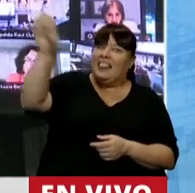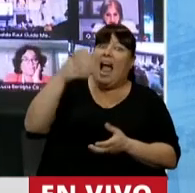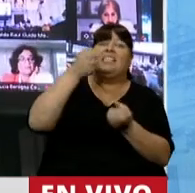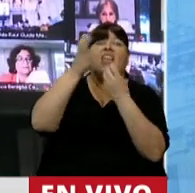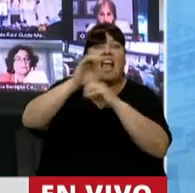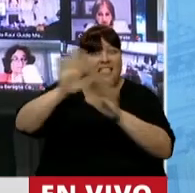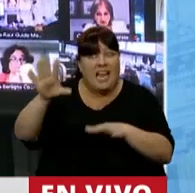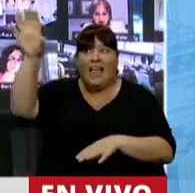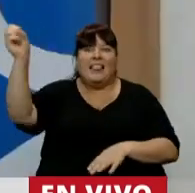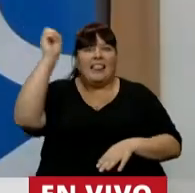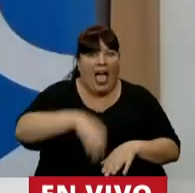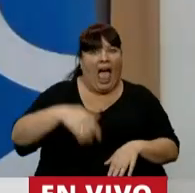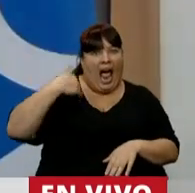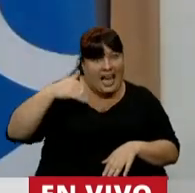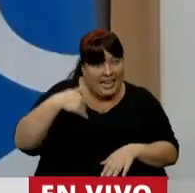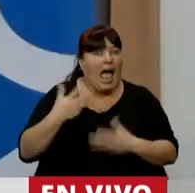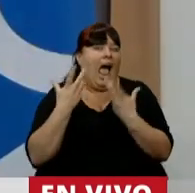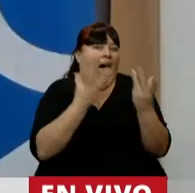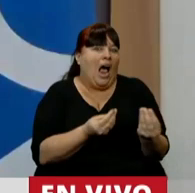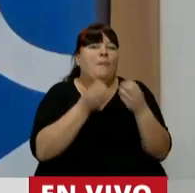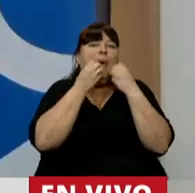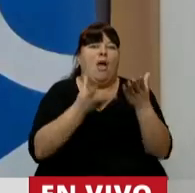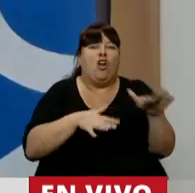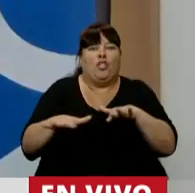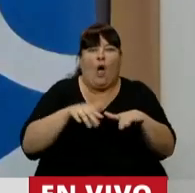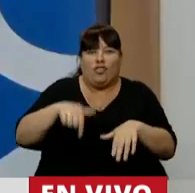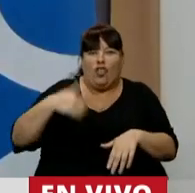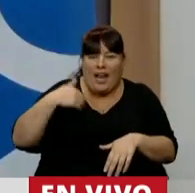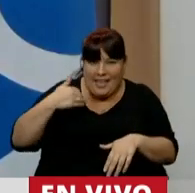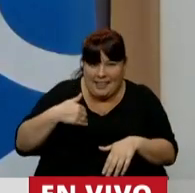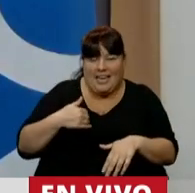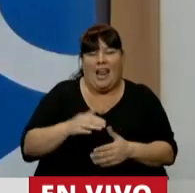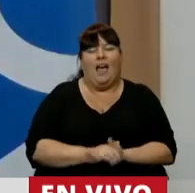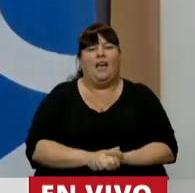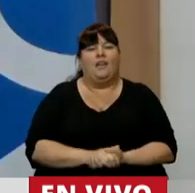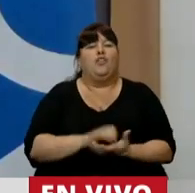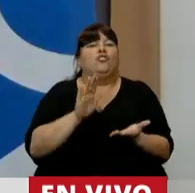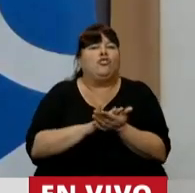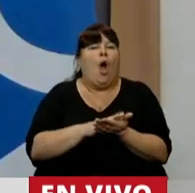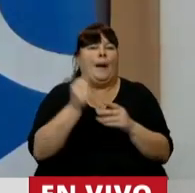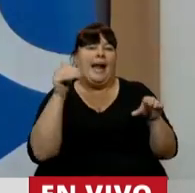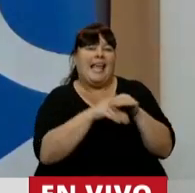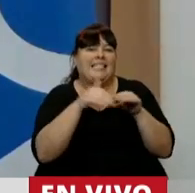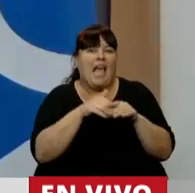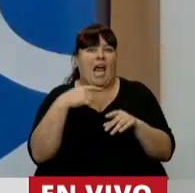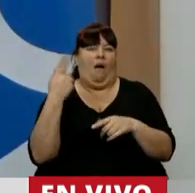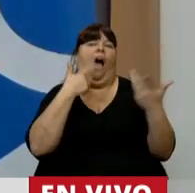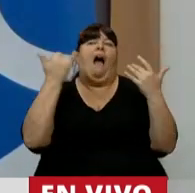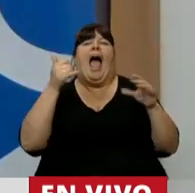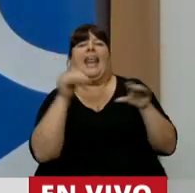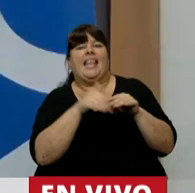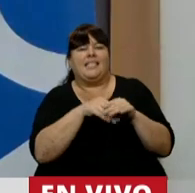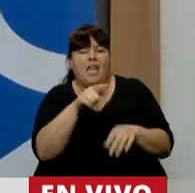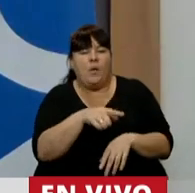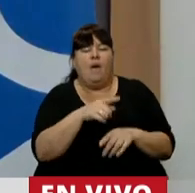blanquearon ingresarla al país ayudar a mejorar la situación de nuestro país en cuanto a las reservas de las que tanto se hablan